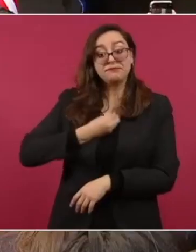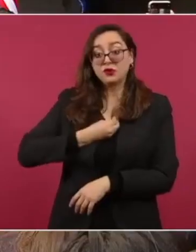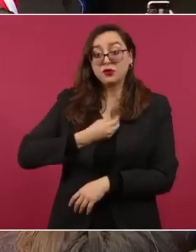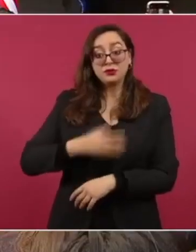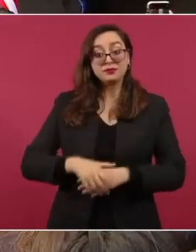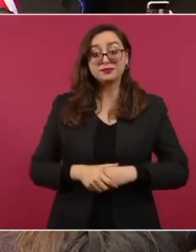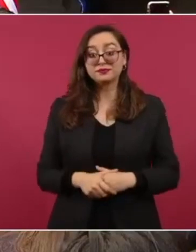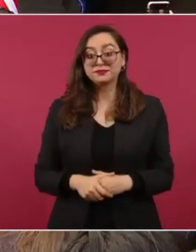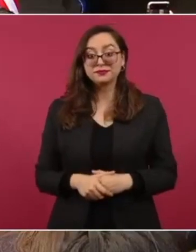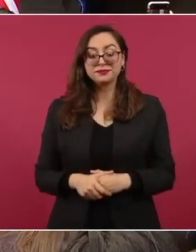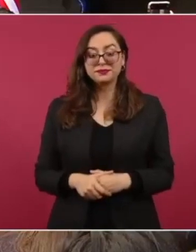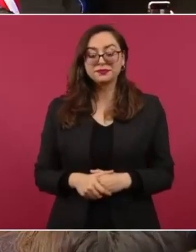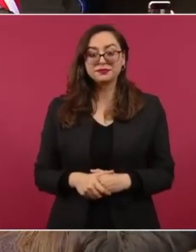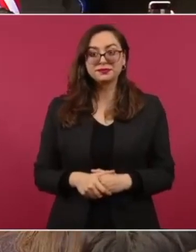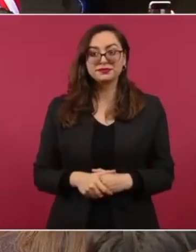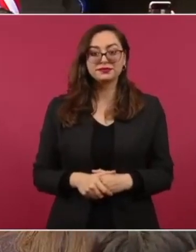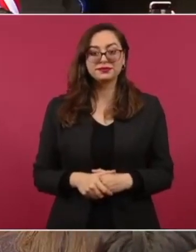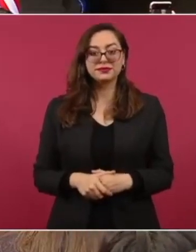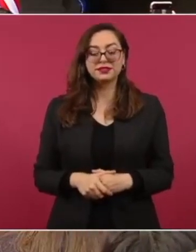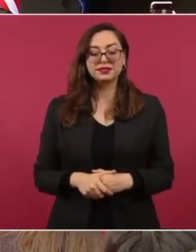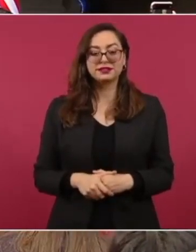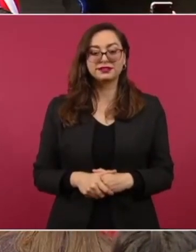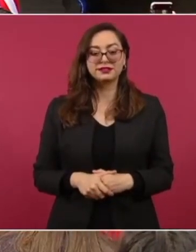De manera especial